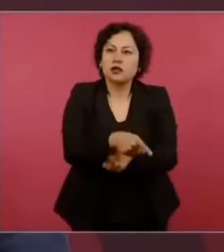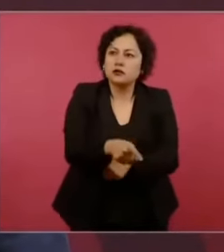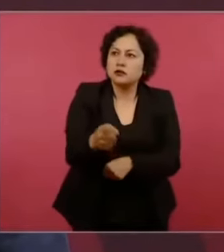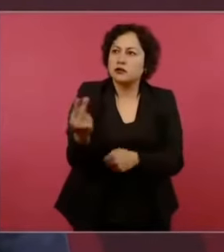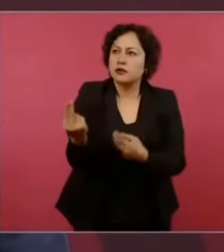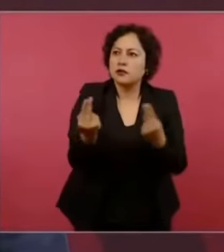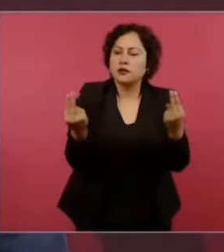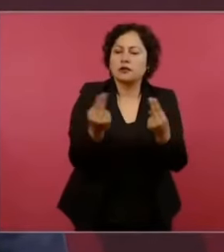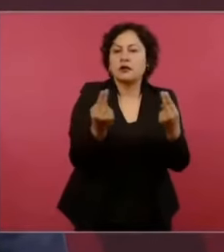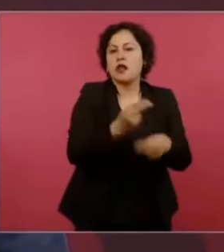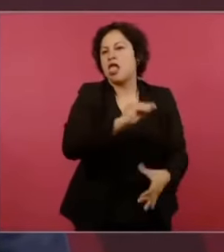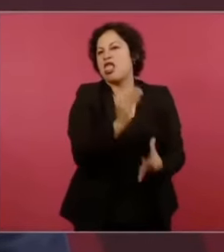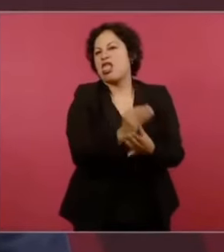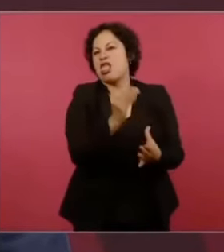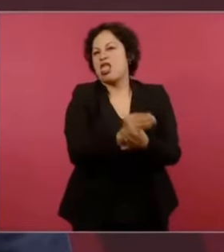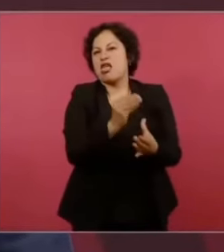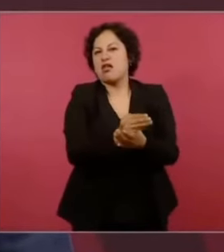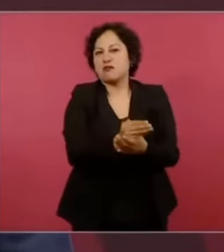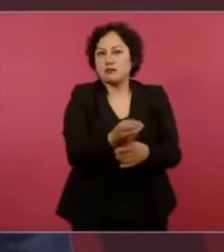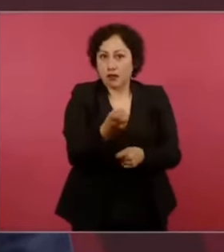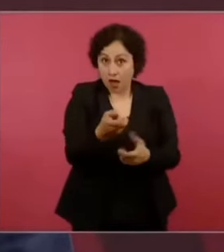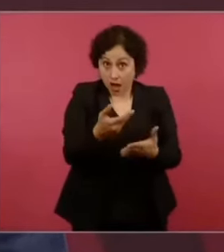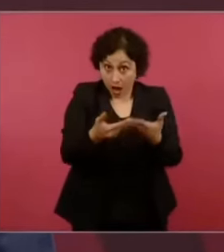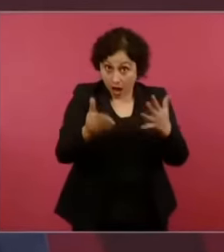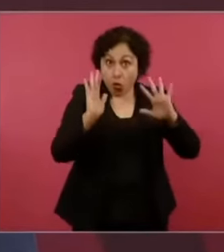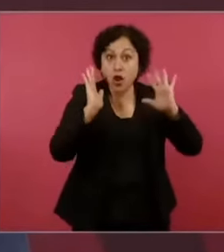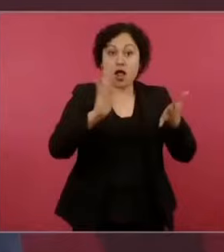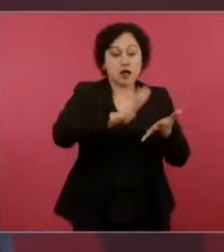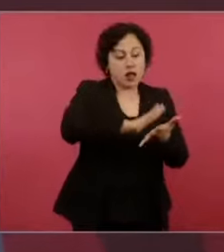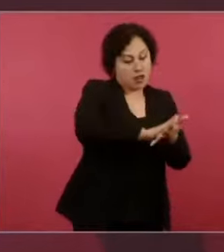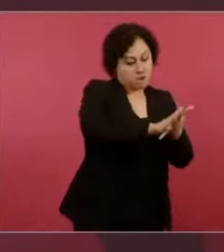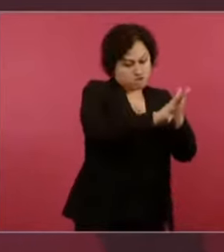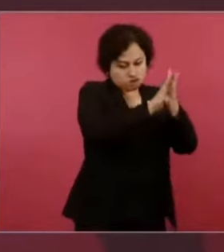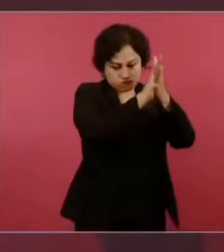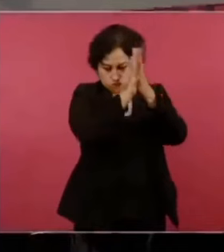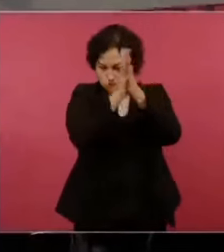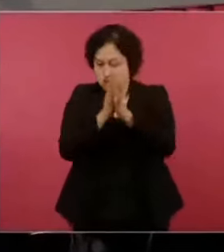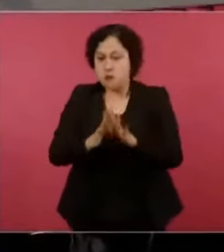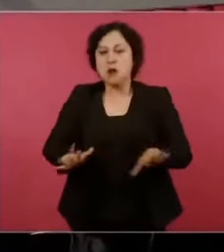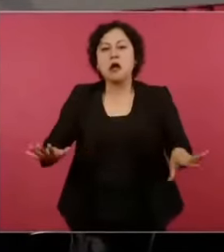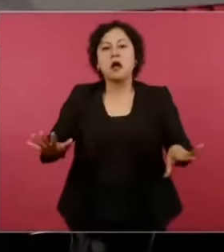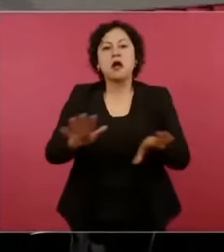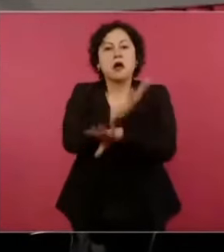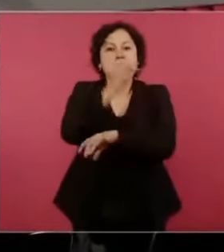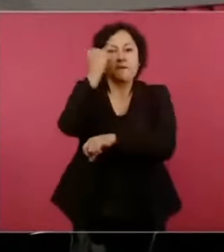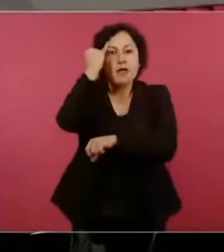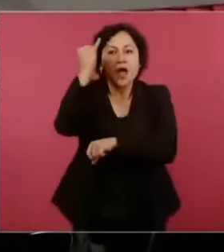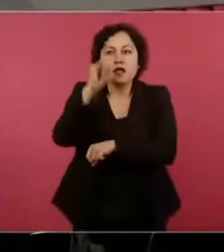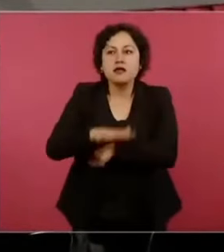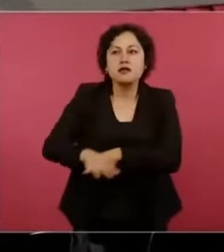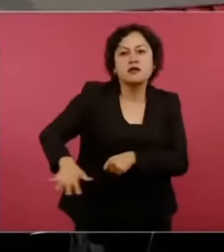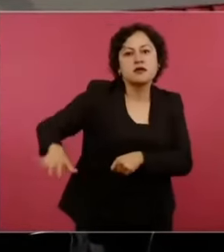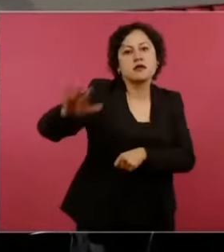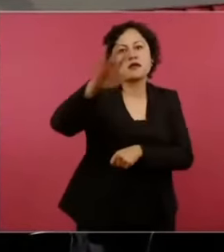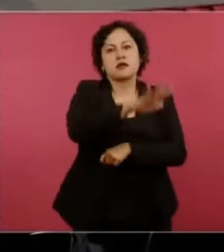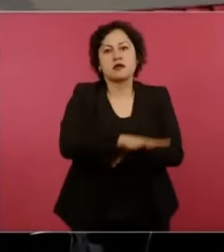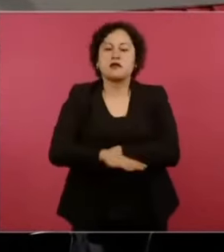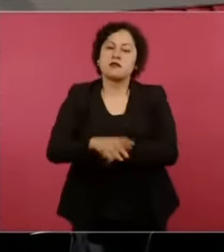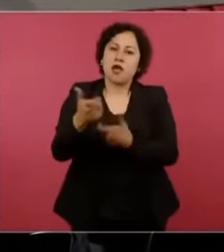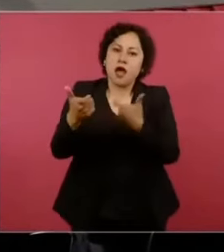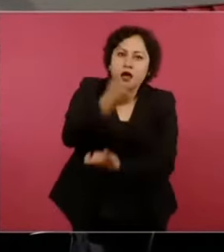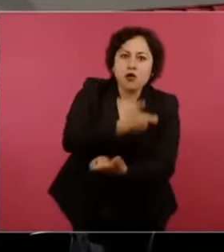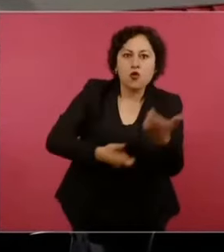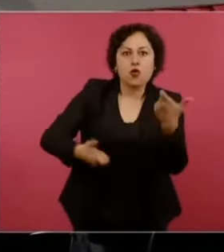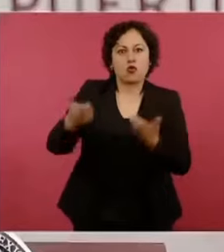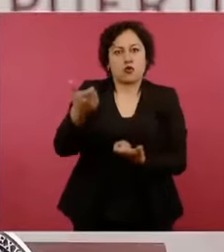nunca en una transición demográfica, epidemiológica, económica y social. Y usted le apostó